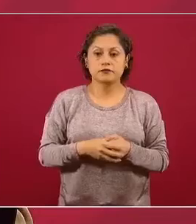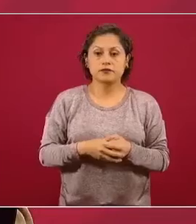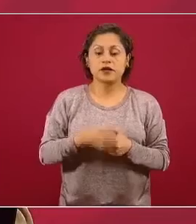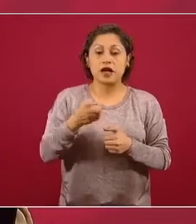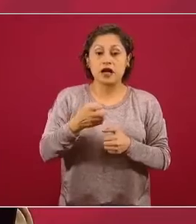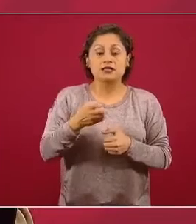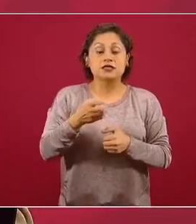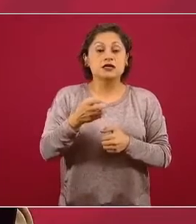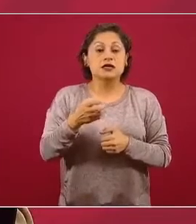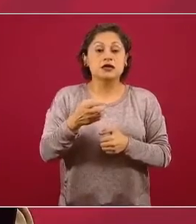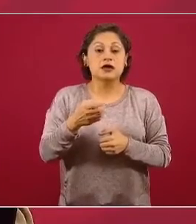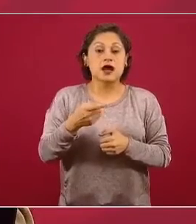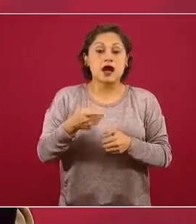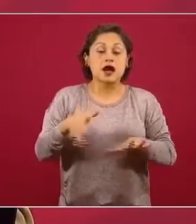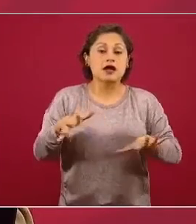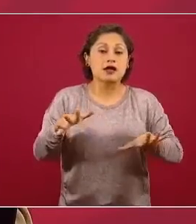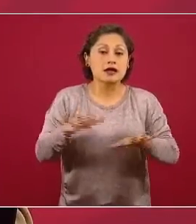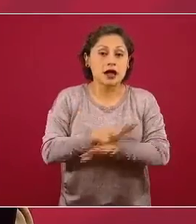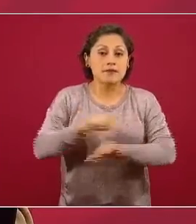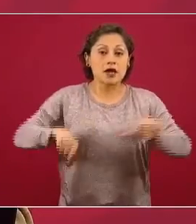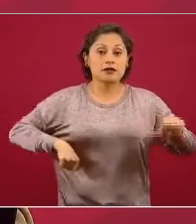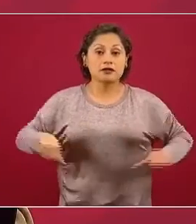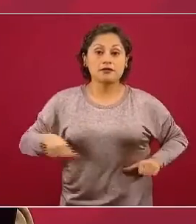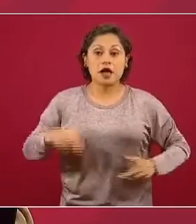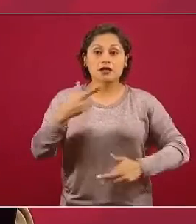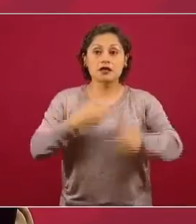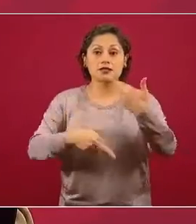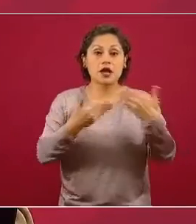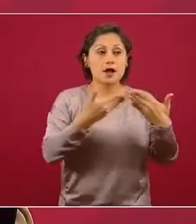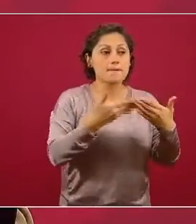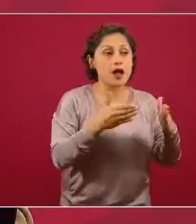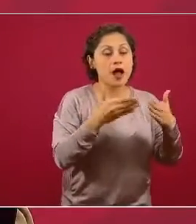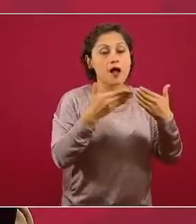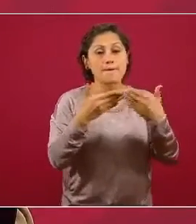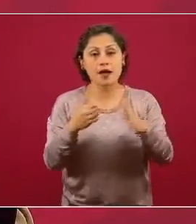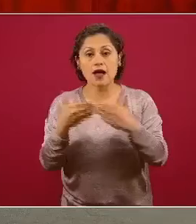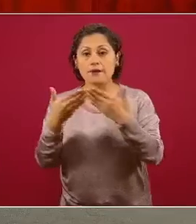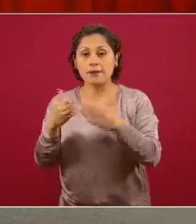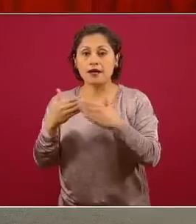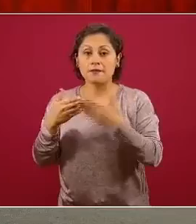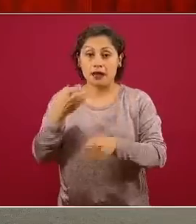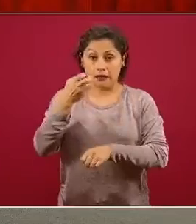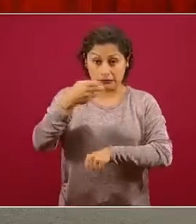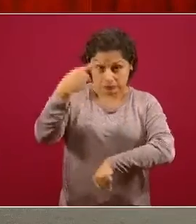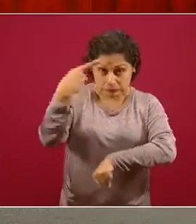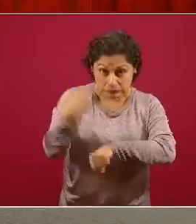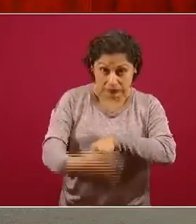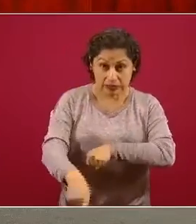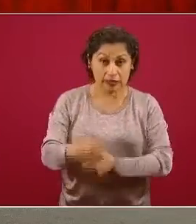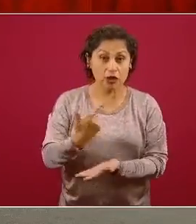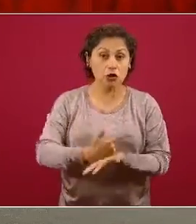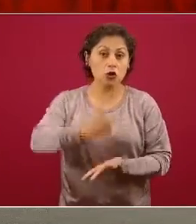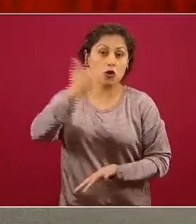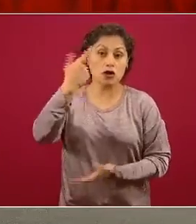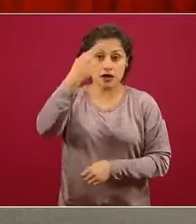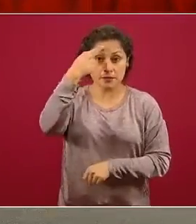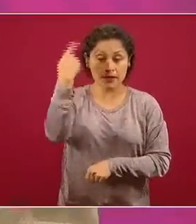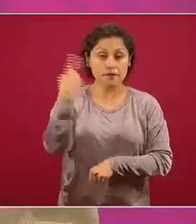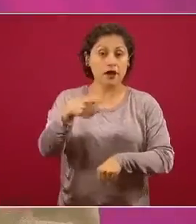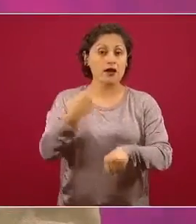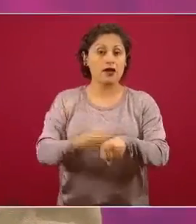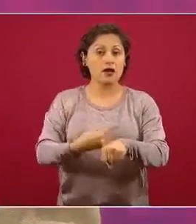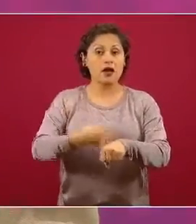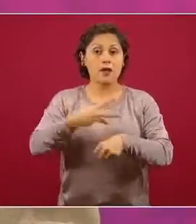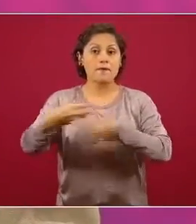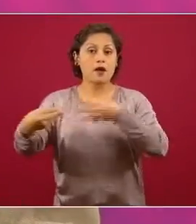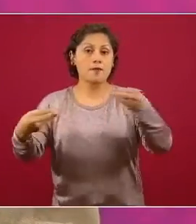rebrote o como un repunte o como un incremento de la velocidad a la que ocurre la epidemia. La epidemia se